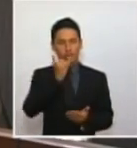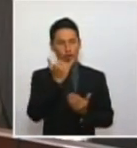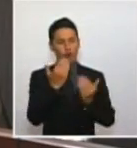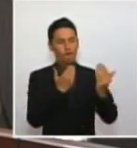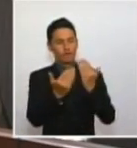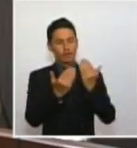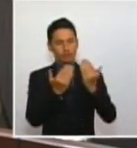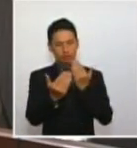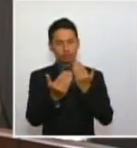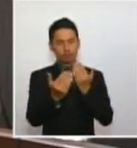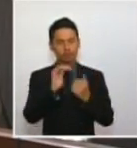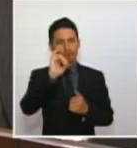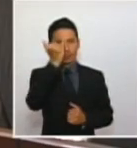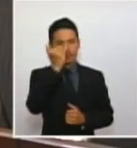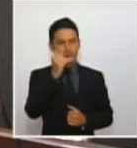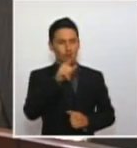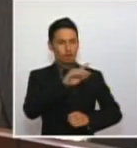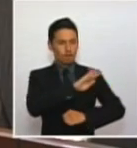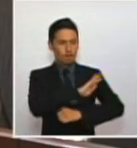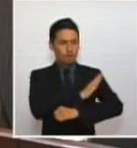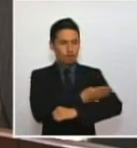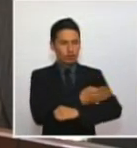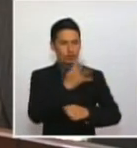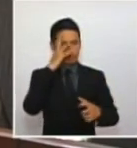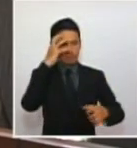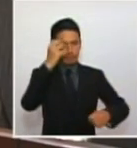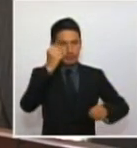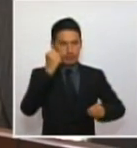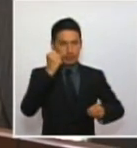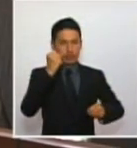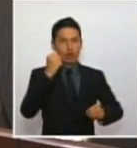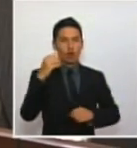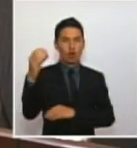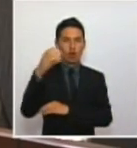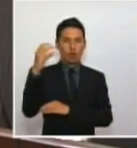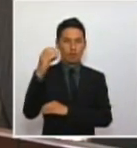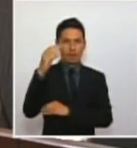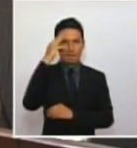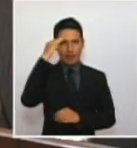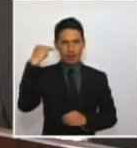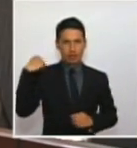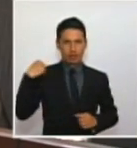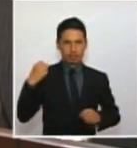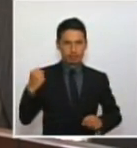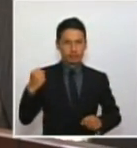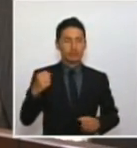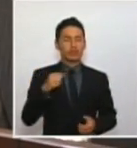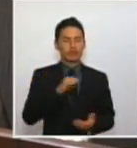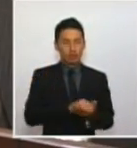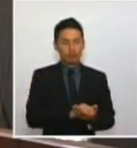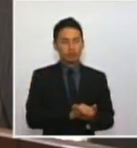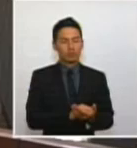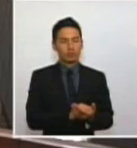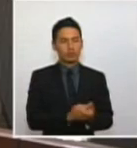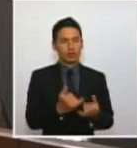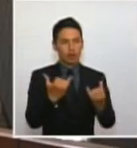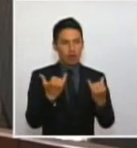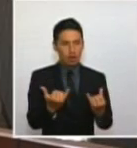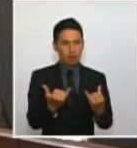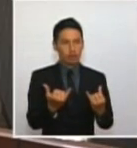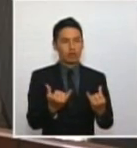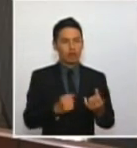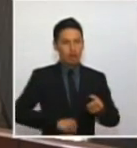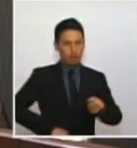compromiso en las fuerzas militares de Colombia y es por ello que ha determinado